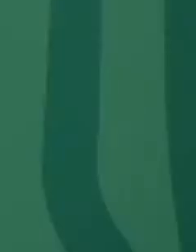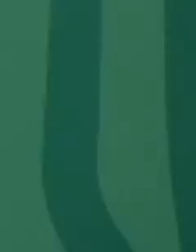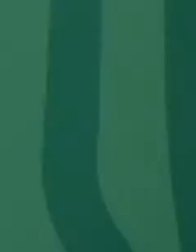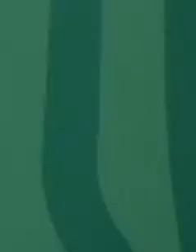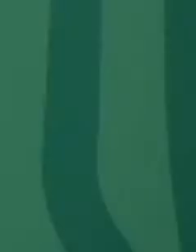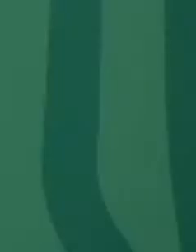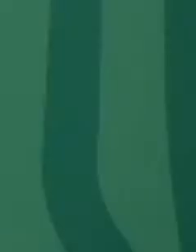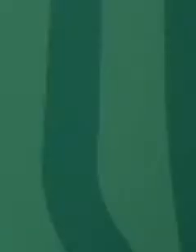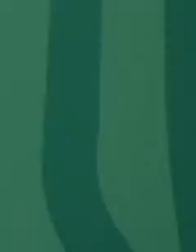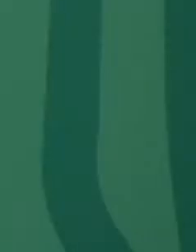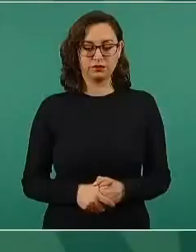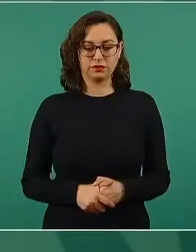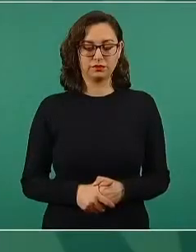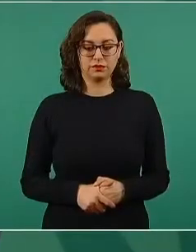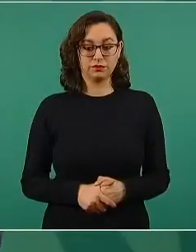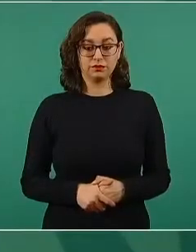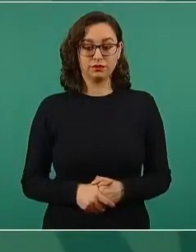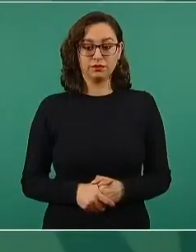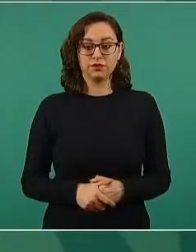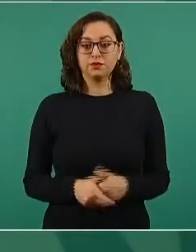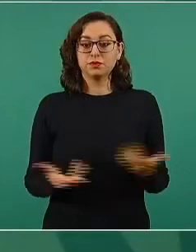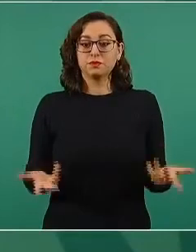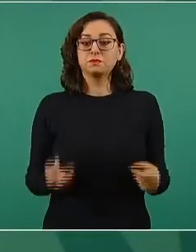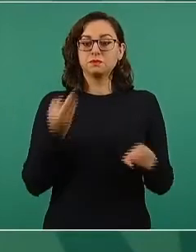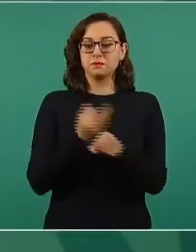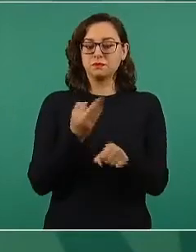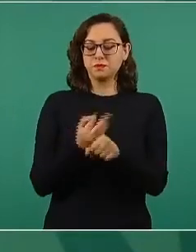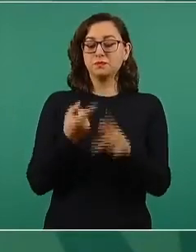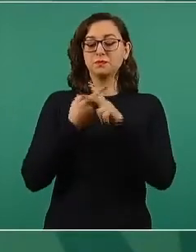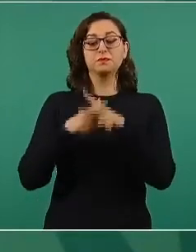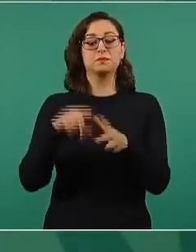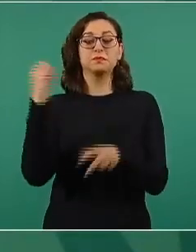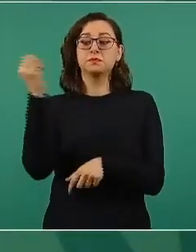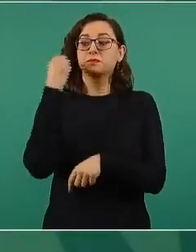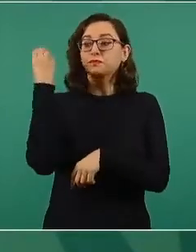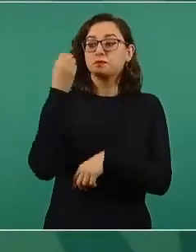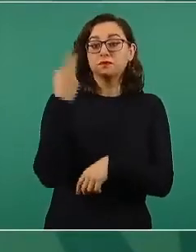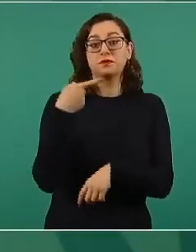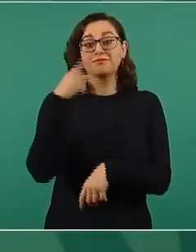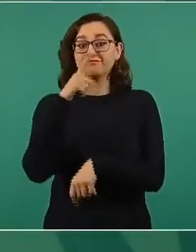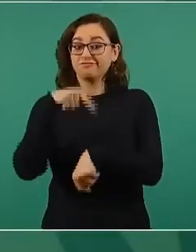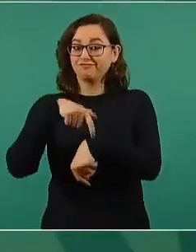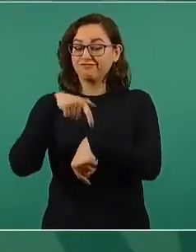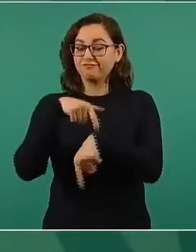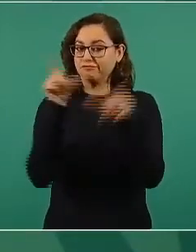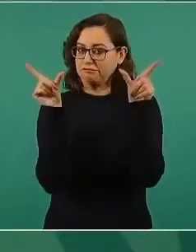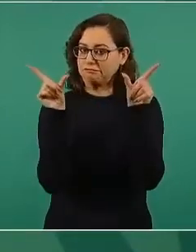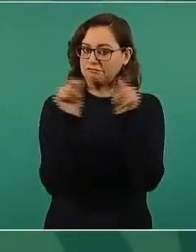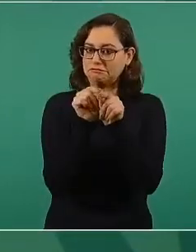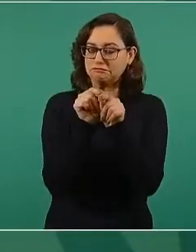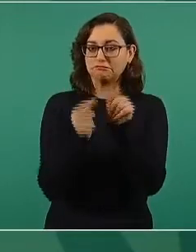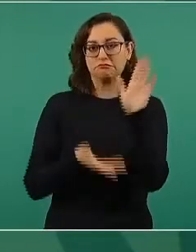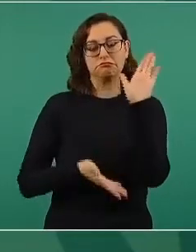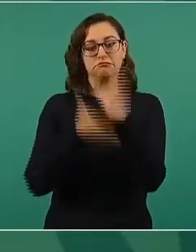a una gira al sureste, sin embargo,